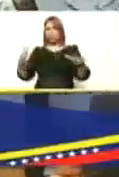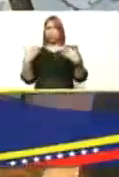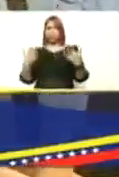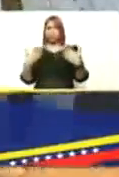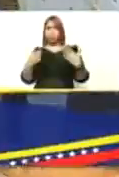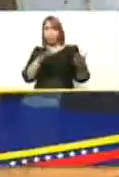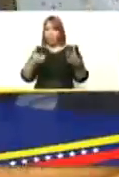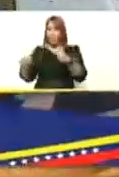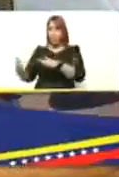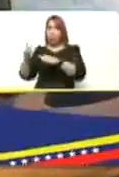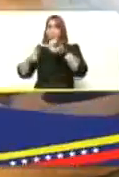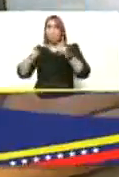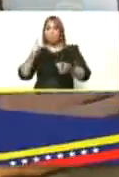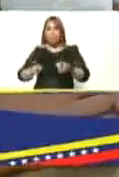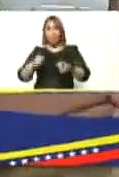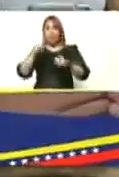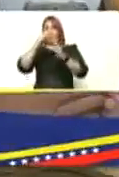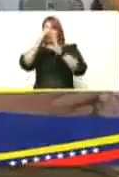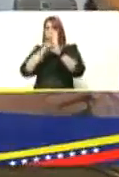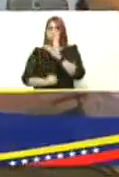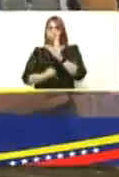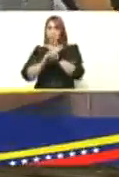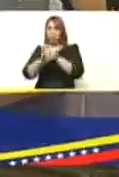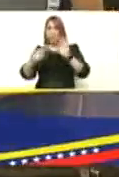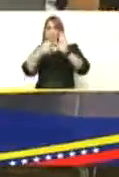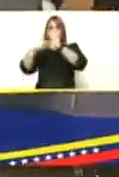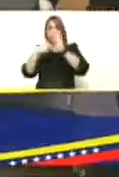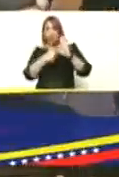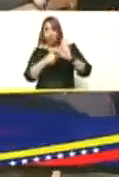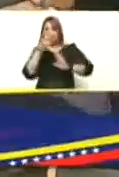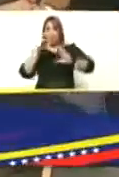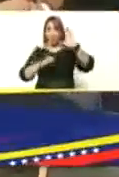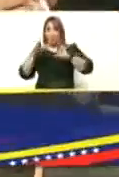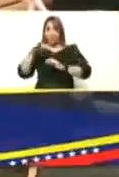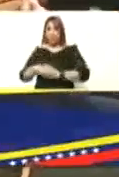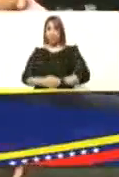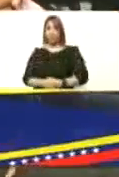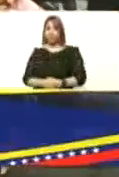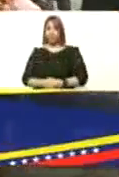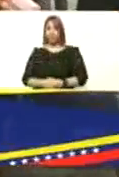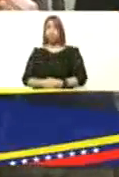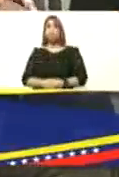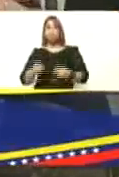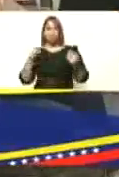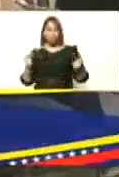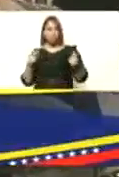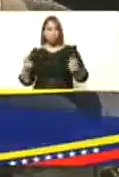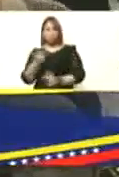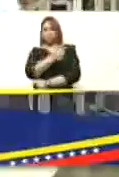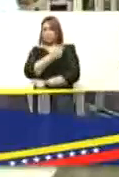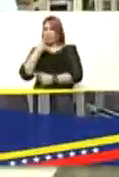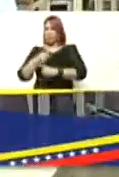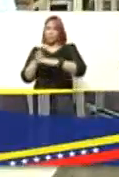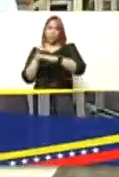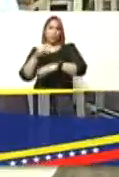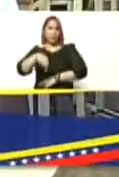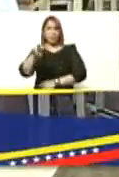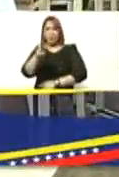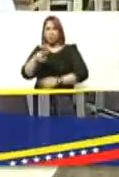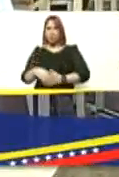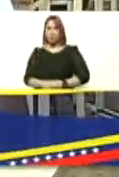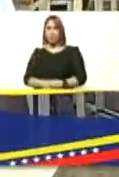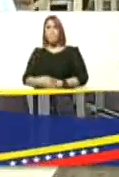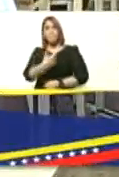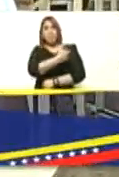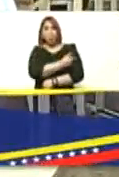fallecidos cayeron casi a cero es decir ya está demostrado científicamente la efectividad de las vacunas las vacunas que estamos utilizando en Venezuela son